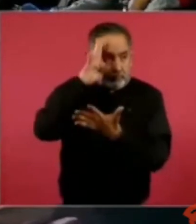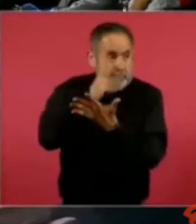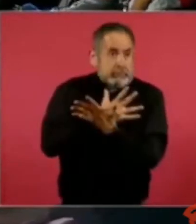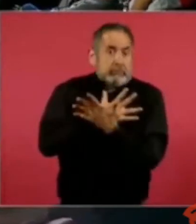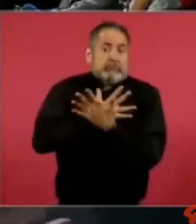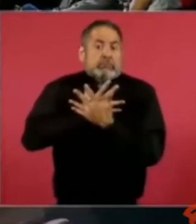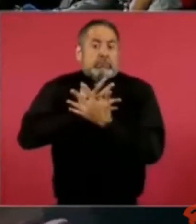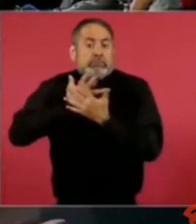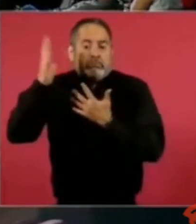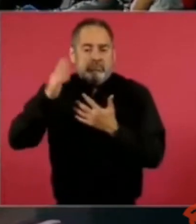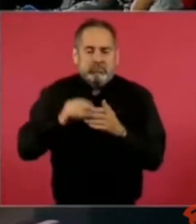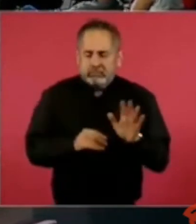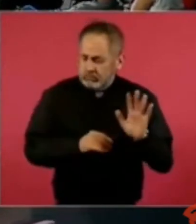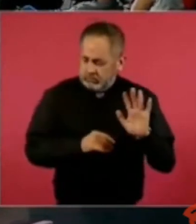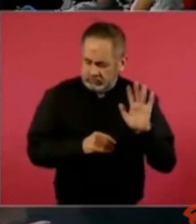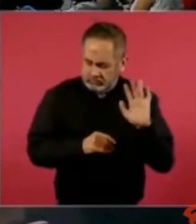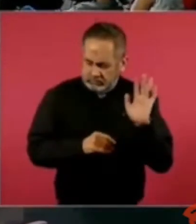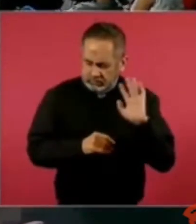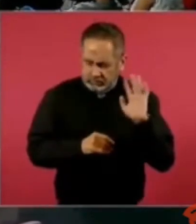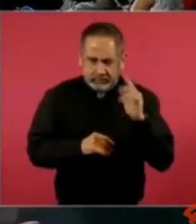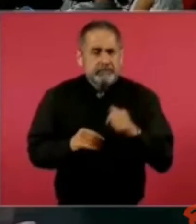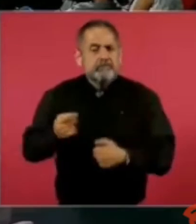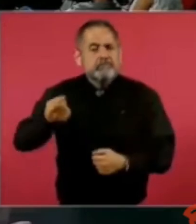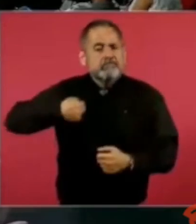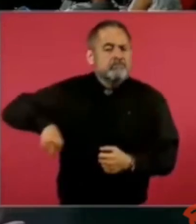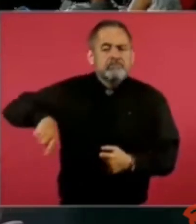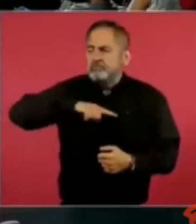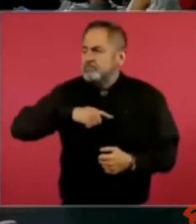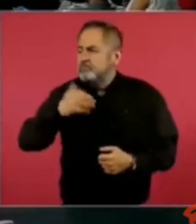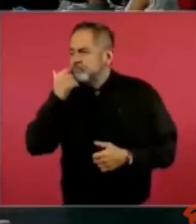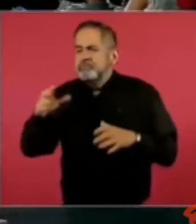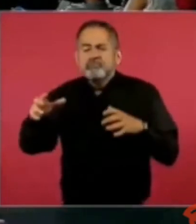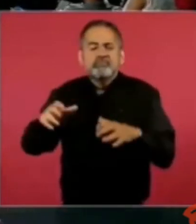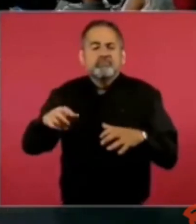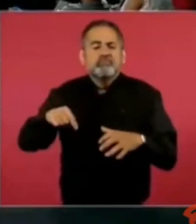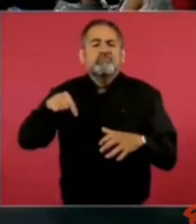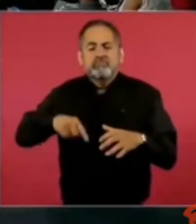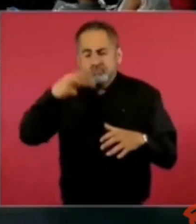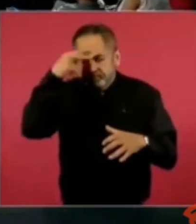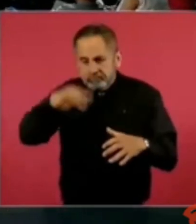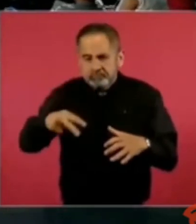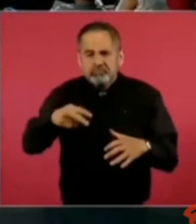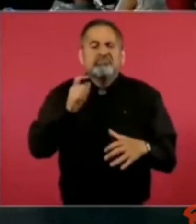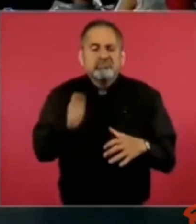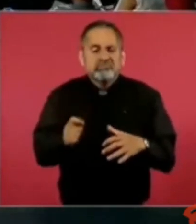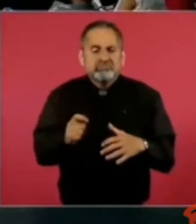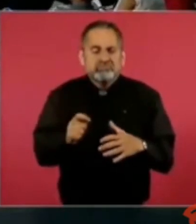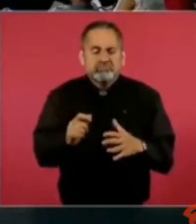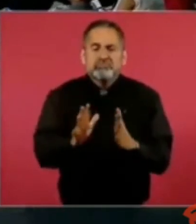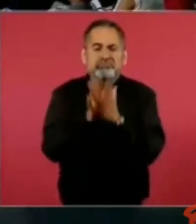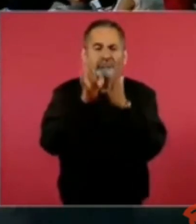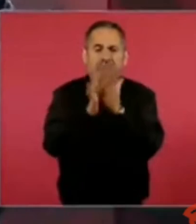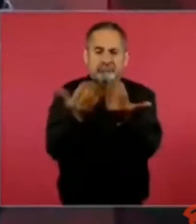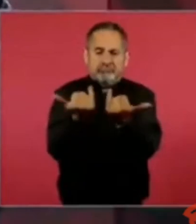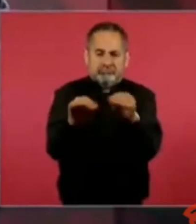nosotros lo que queremos es que en México haya una auténtica democracia,